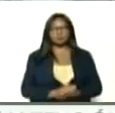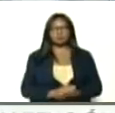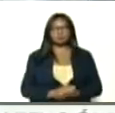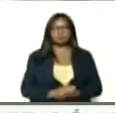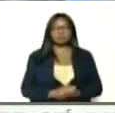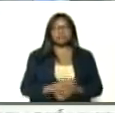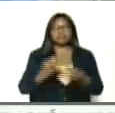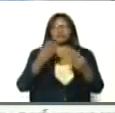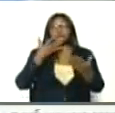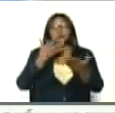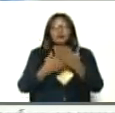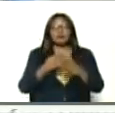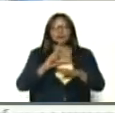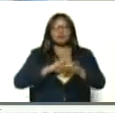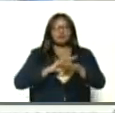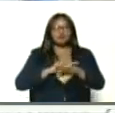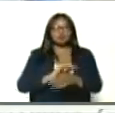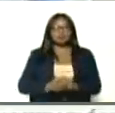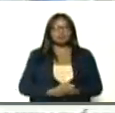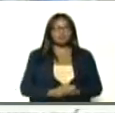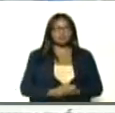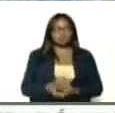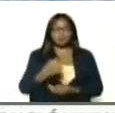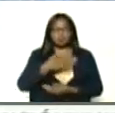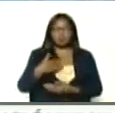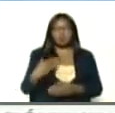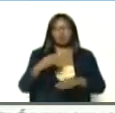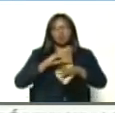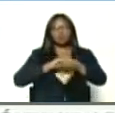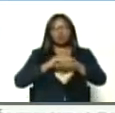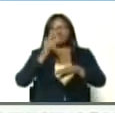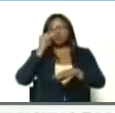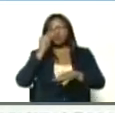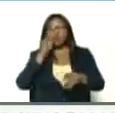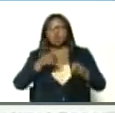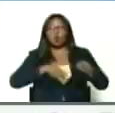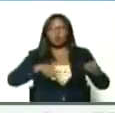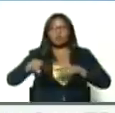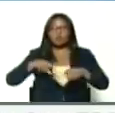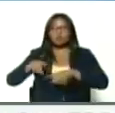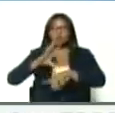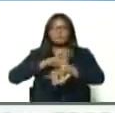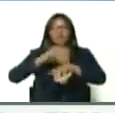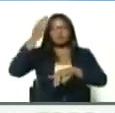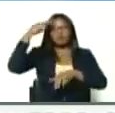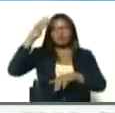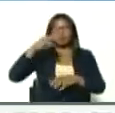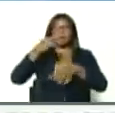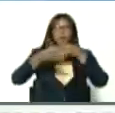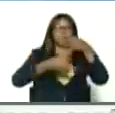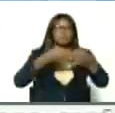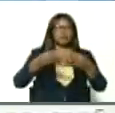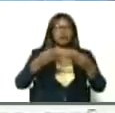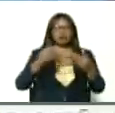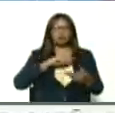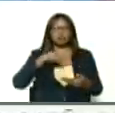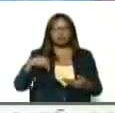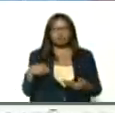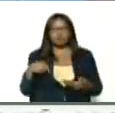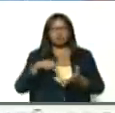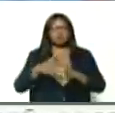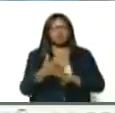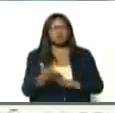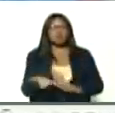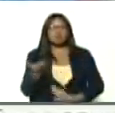Gracias, doctora. Yo quiero que, bueno, el doctor Eliezer Álvarez, el coordinador de la misión médica cubana, para que nos dé lo que ha sido este